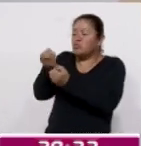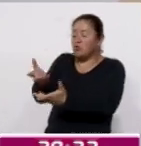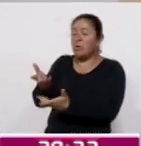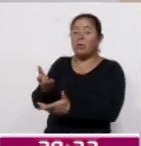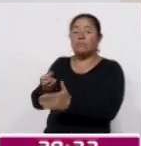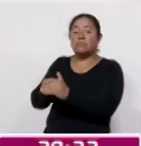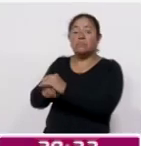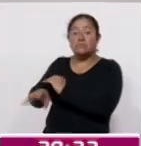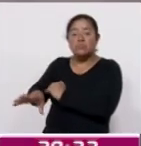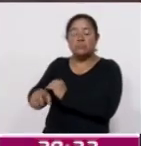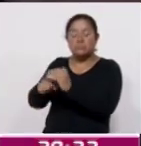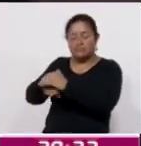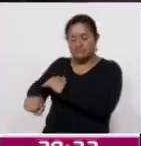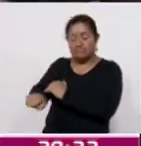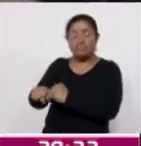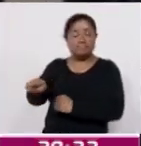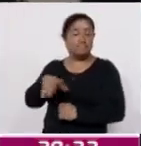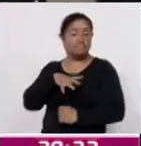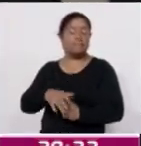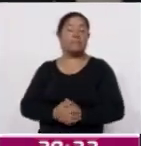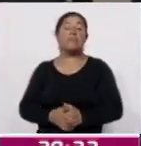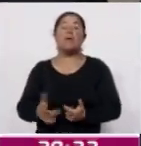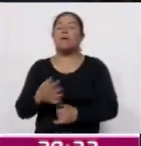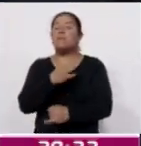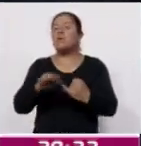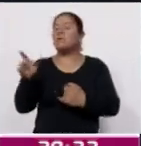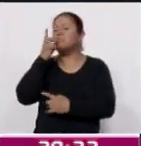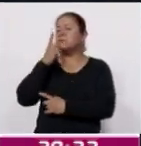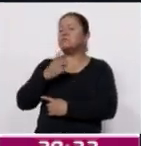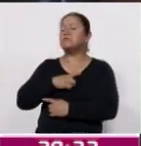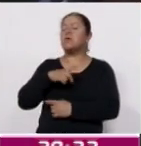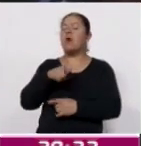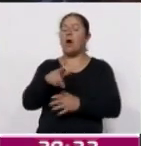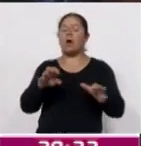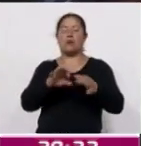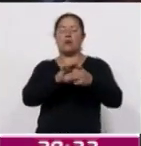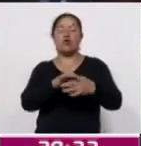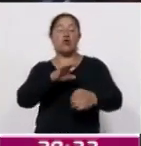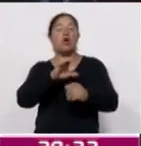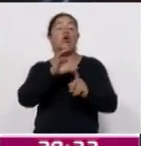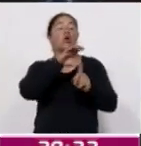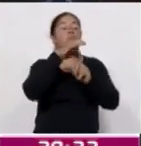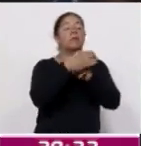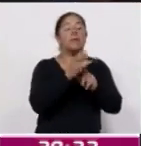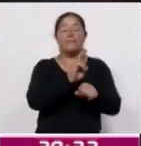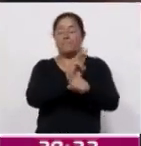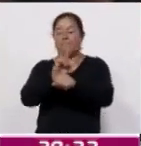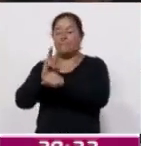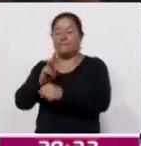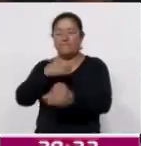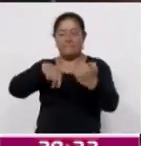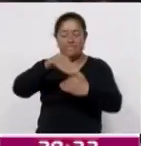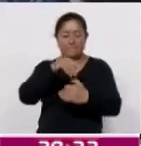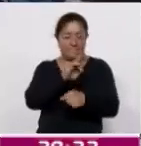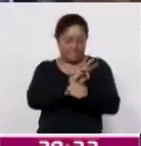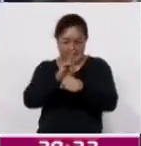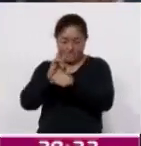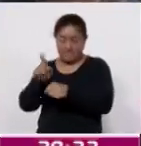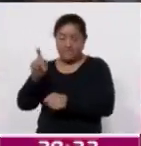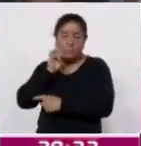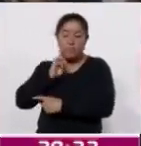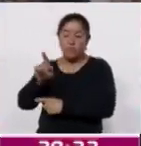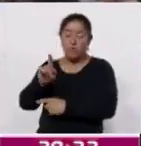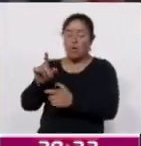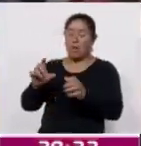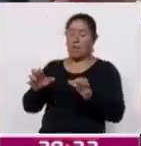Justicia Cívica. Finalmente, el funcionario destacó la colaboración con los comités de vecinos vigilantes y la Red de Mujeres Constructoras de